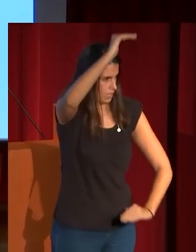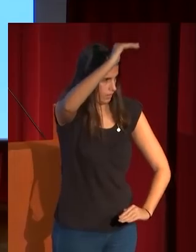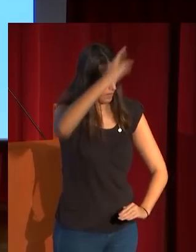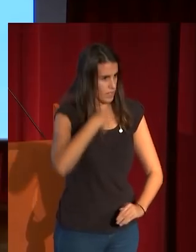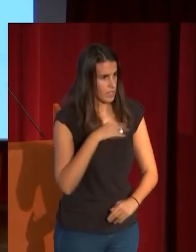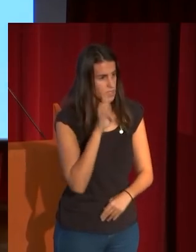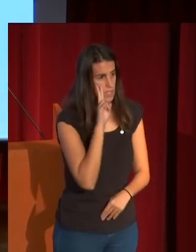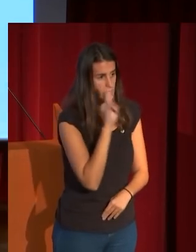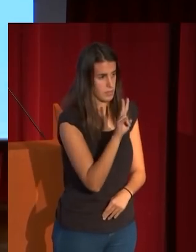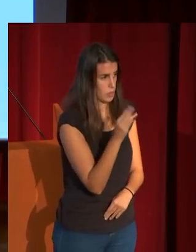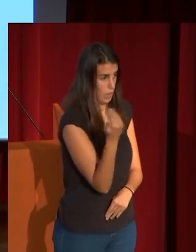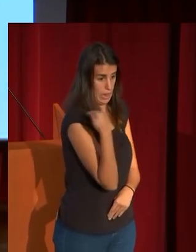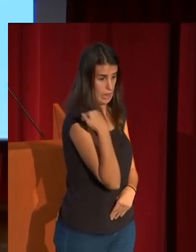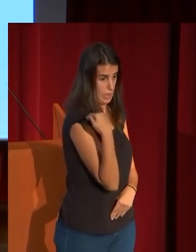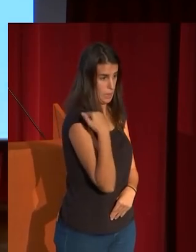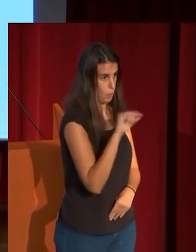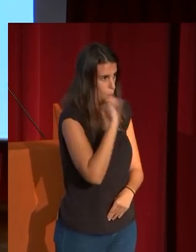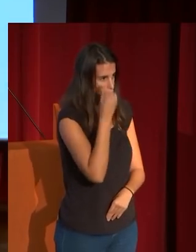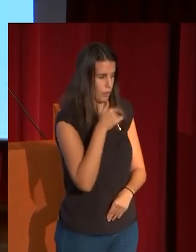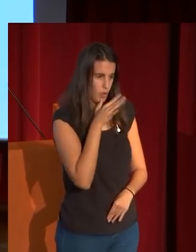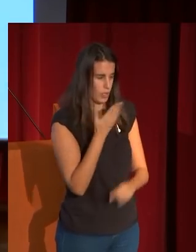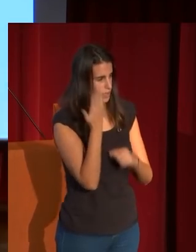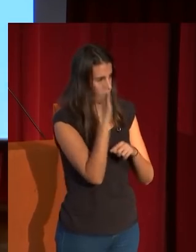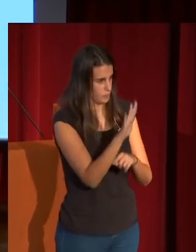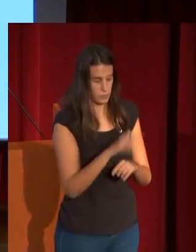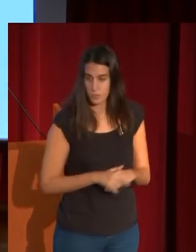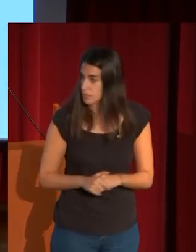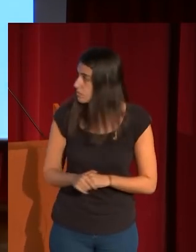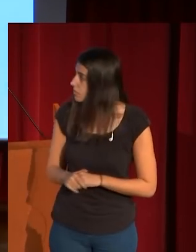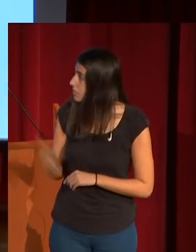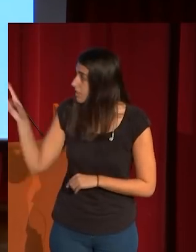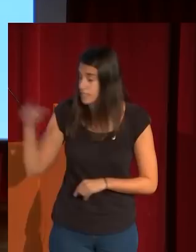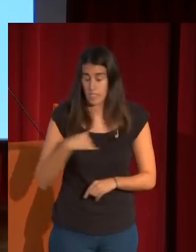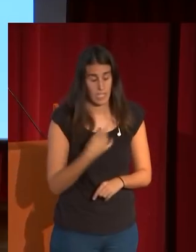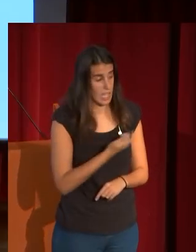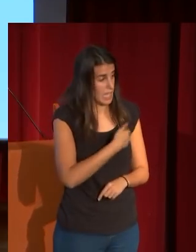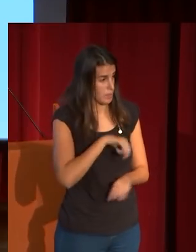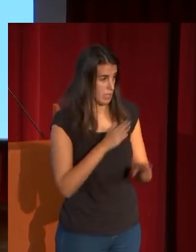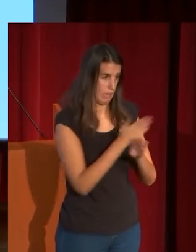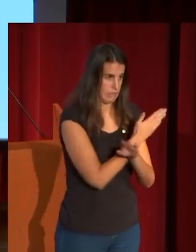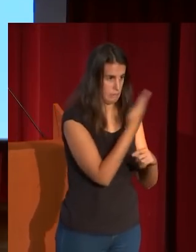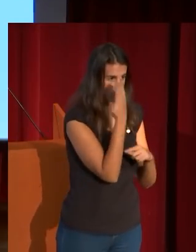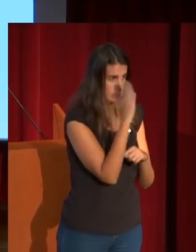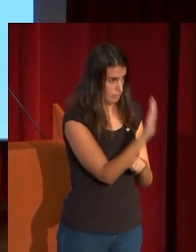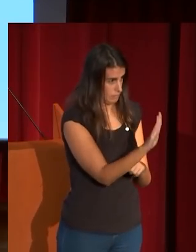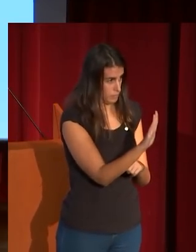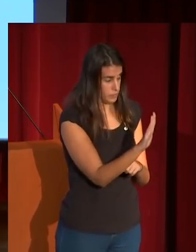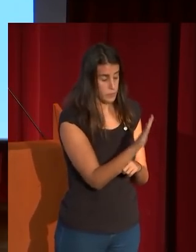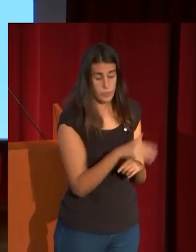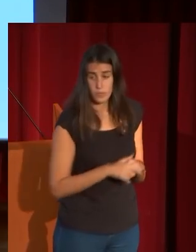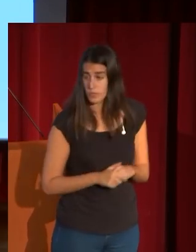aparecido hace apenas pocos años o este que solo se ha visto una vez en España y que como